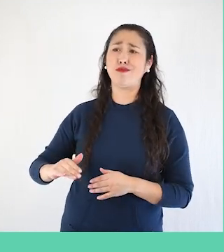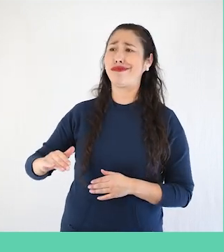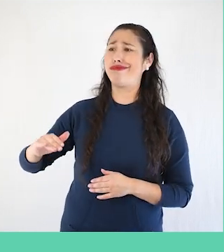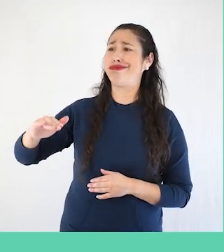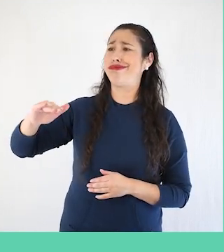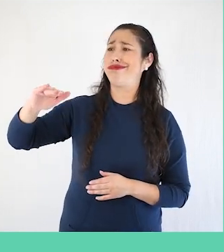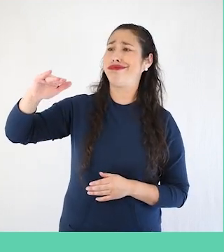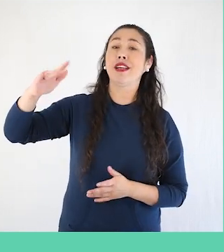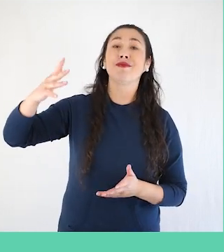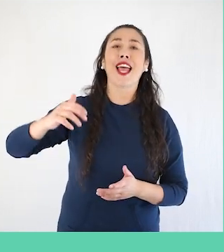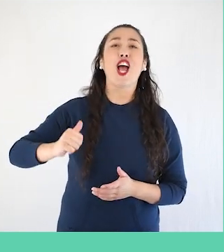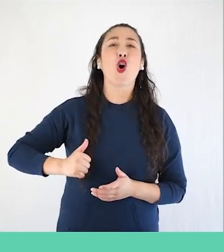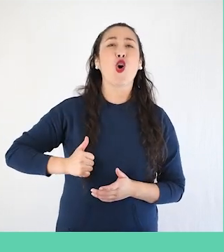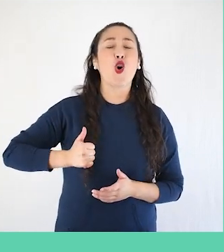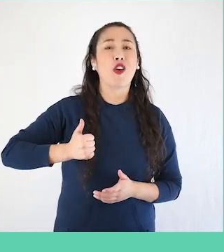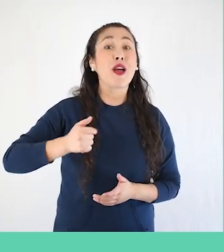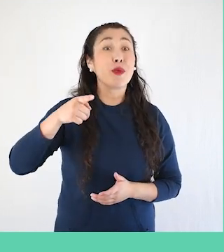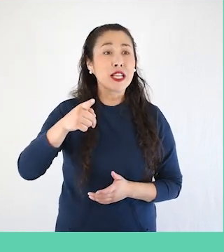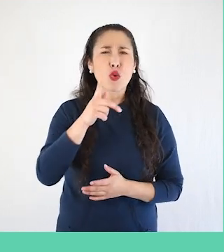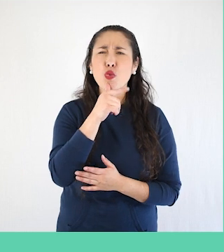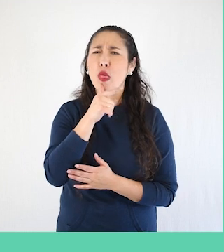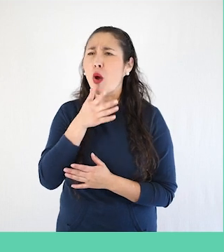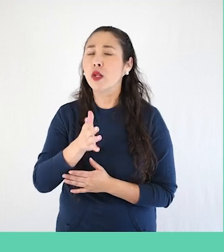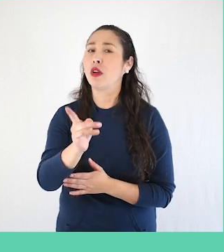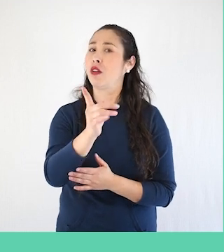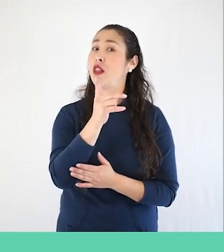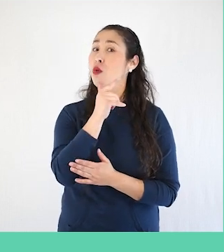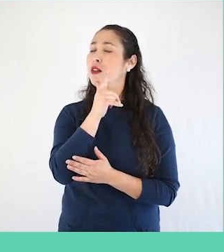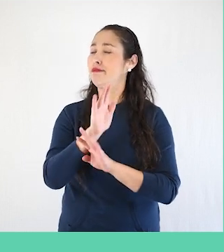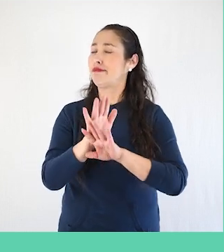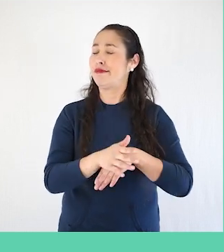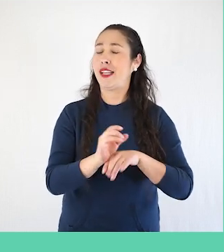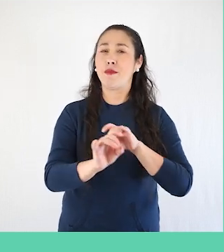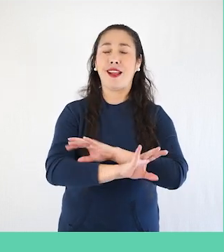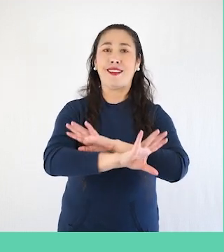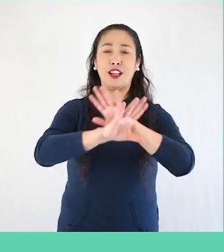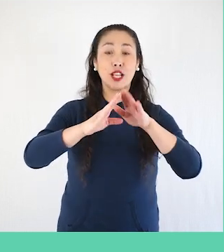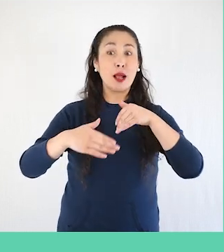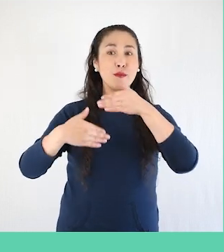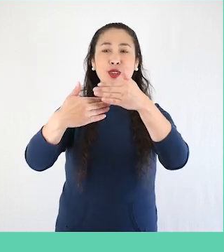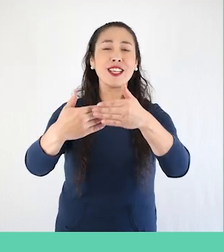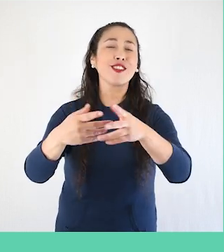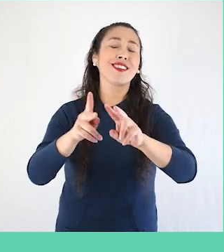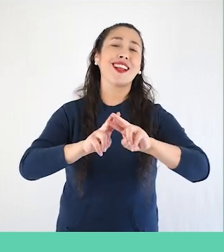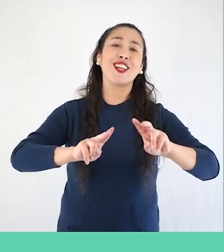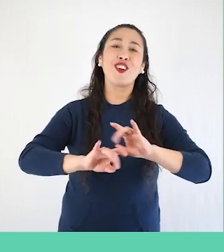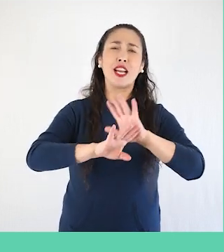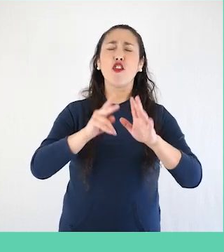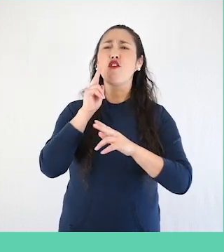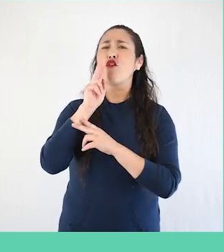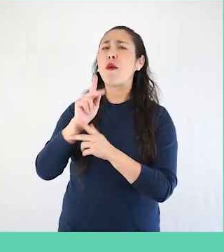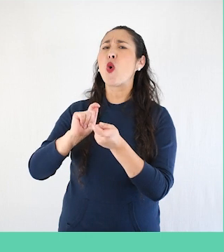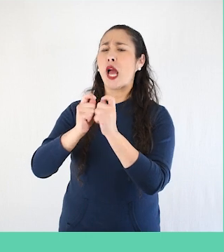ser niño o niña y se está avanzando hacia la juventud. Es por eso que hay que resolver las dudas, para vivir los procesos con claridad. Reicemos a